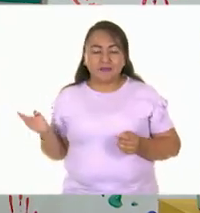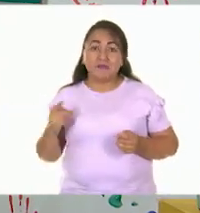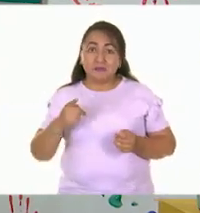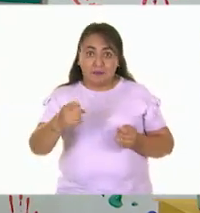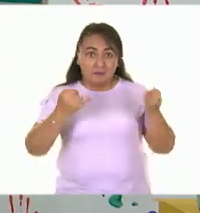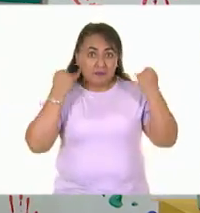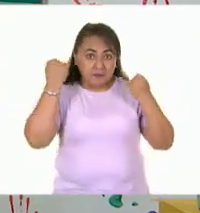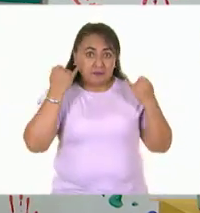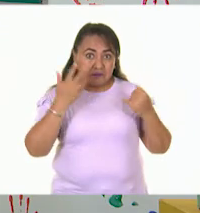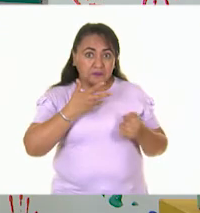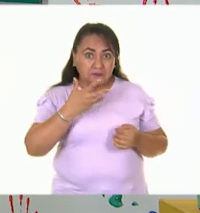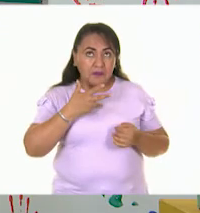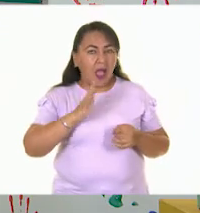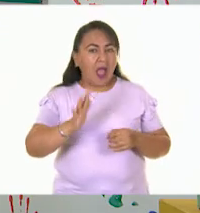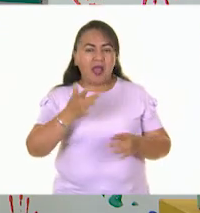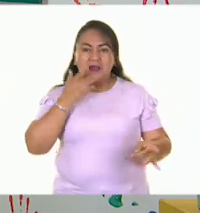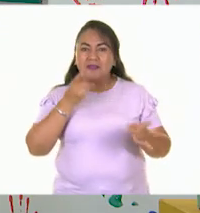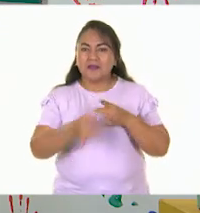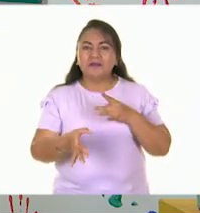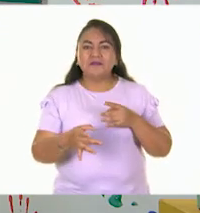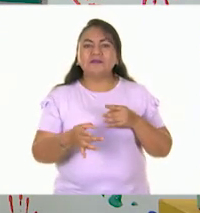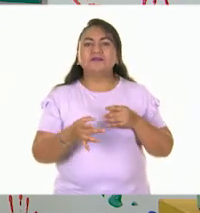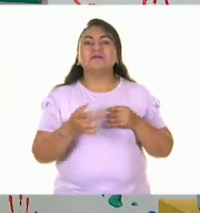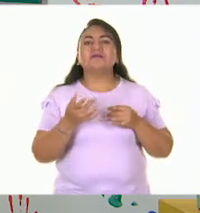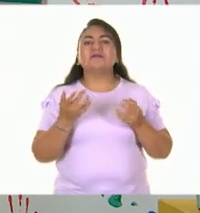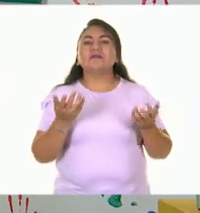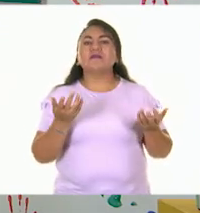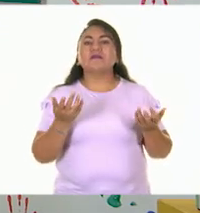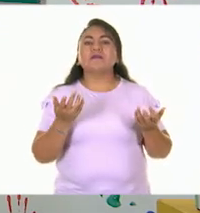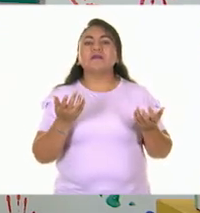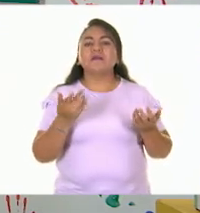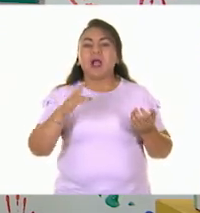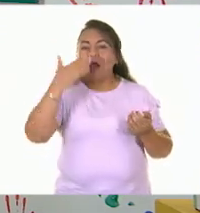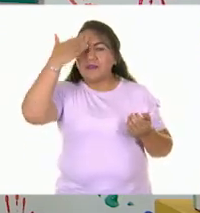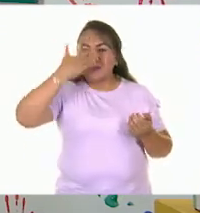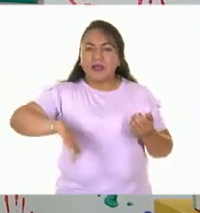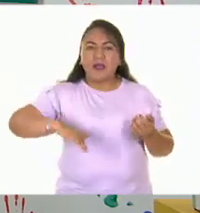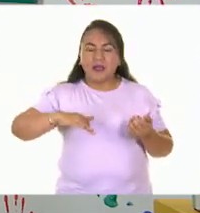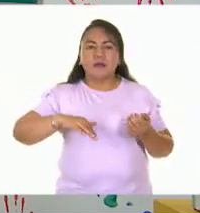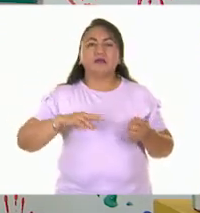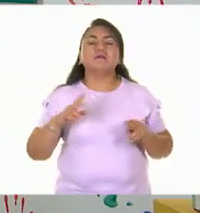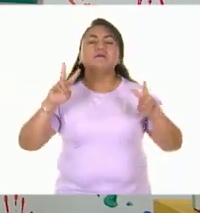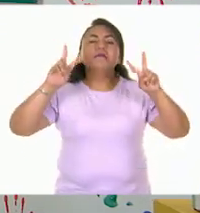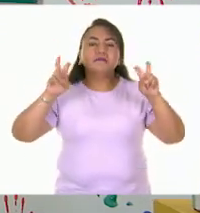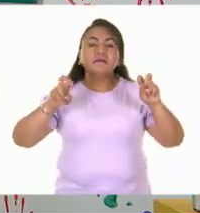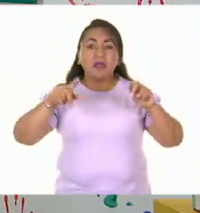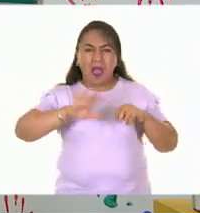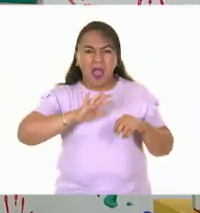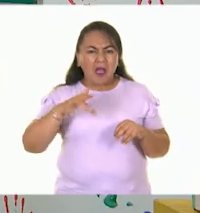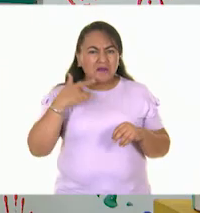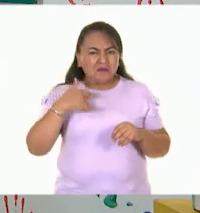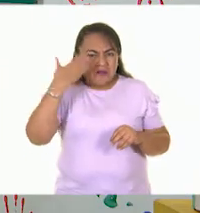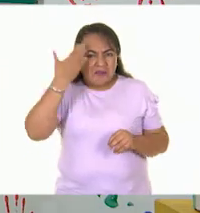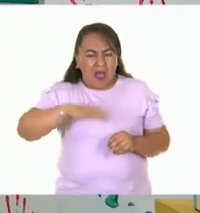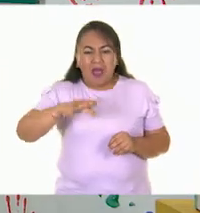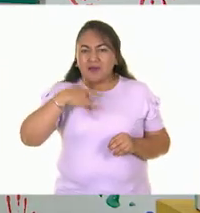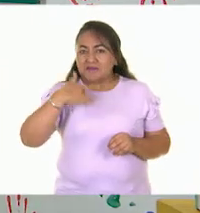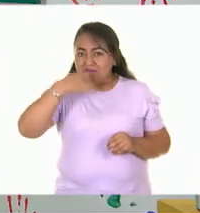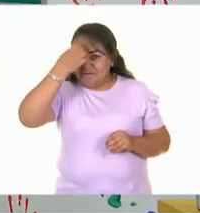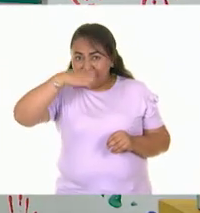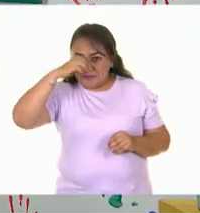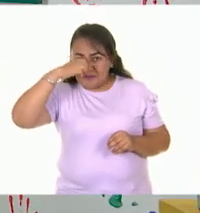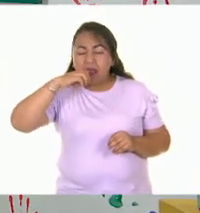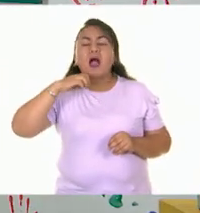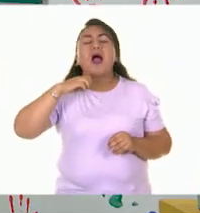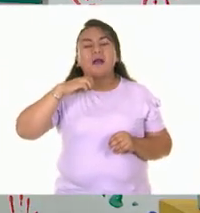creen que ya tienen súper bien conocido este tema. Si ya se sienten seguros, se sienten muy bien con el